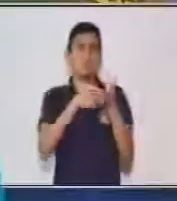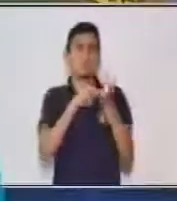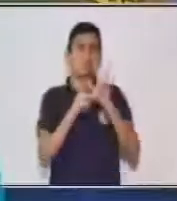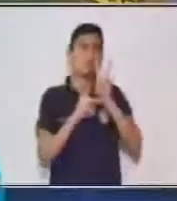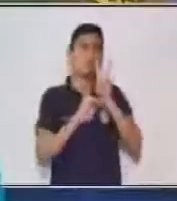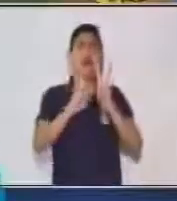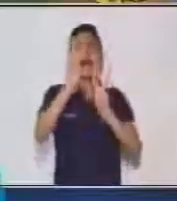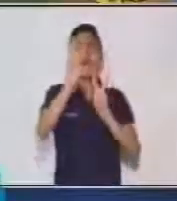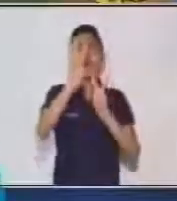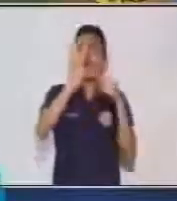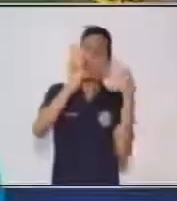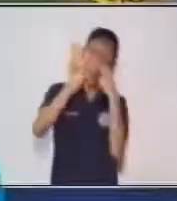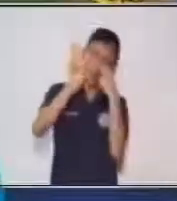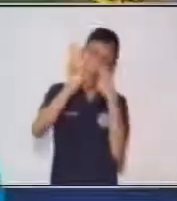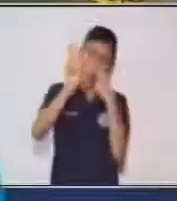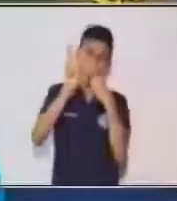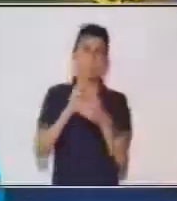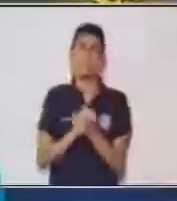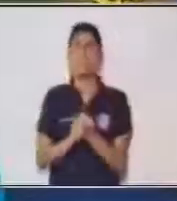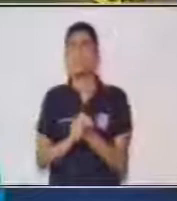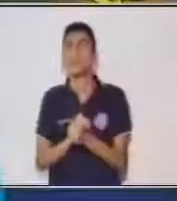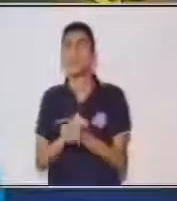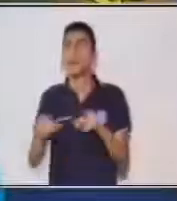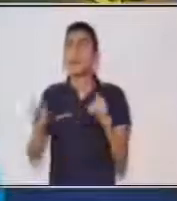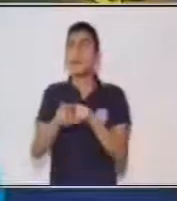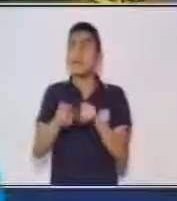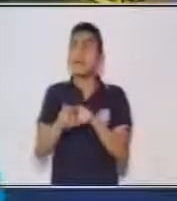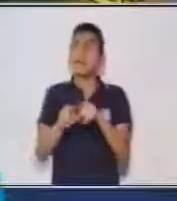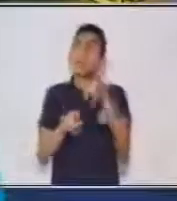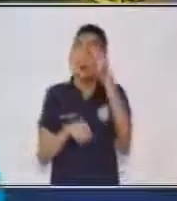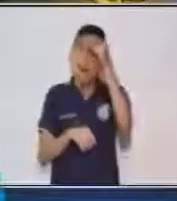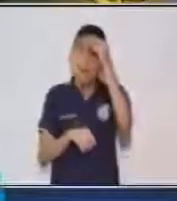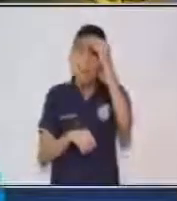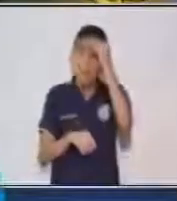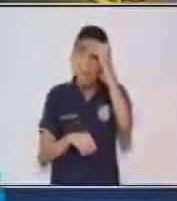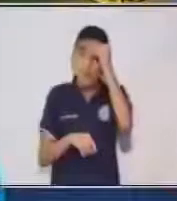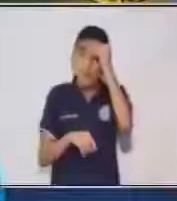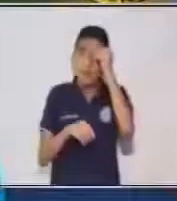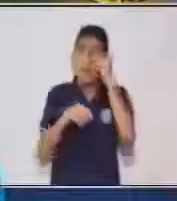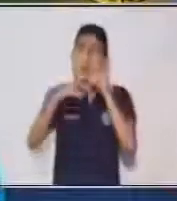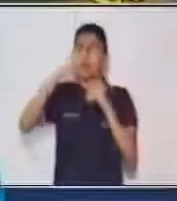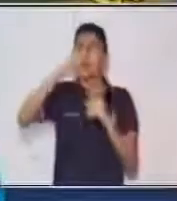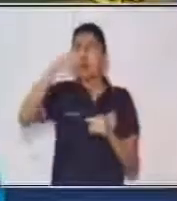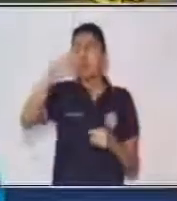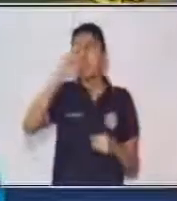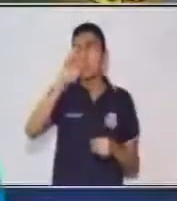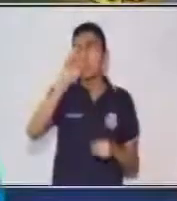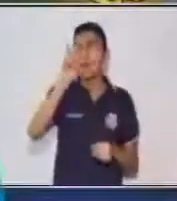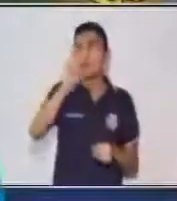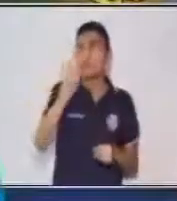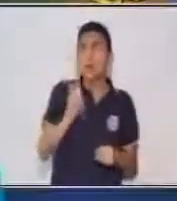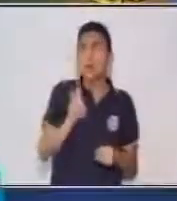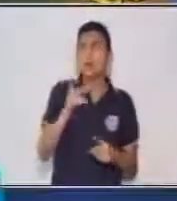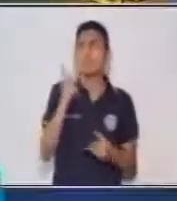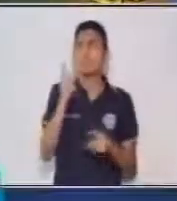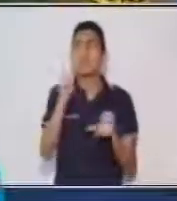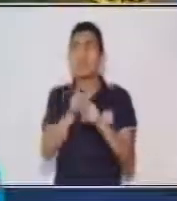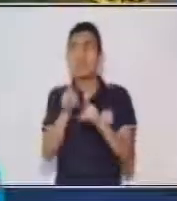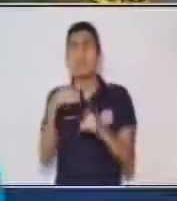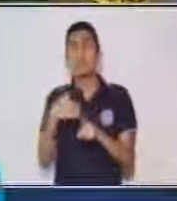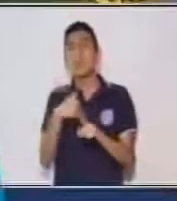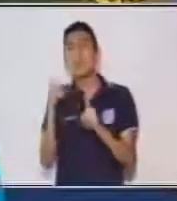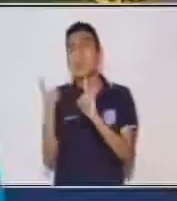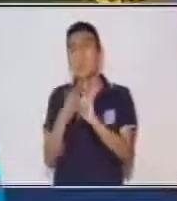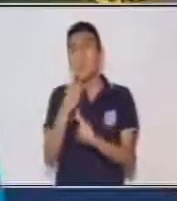vamos a reconocer los patrones numéricos basados en la suma. Y vamos a realizar el